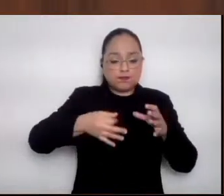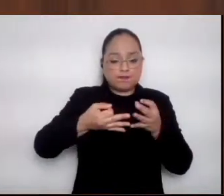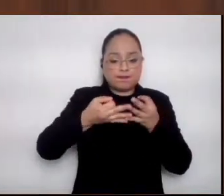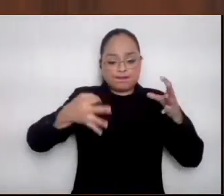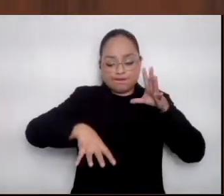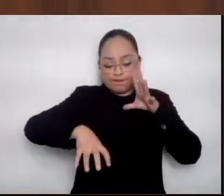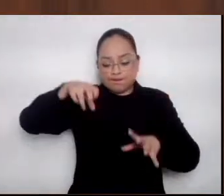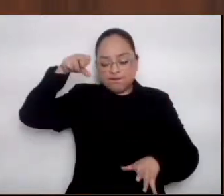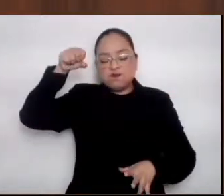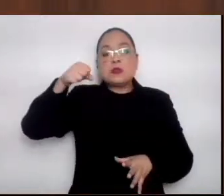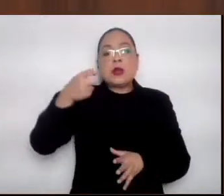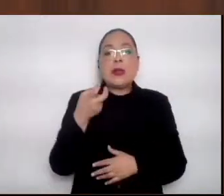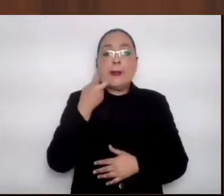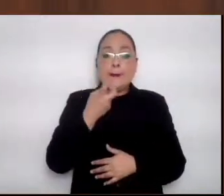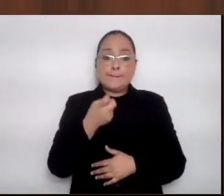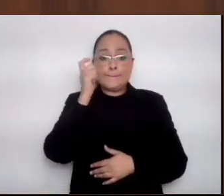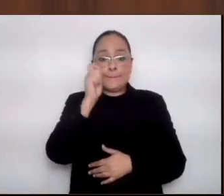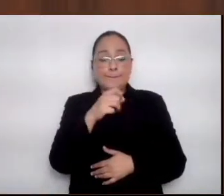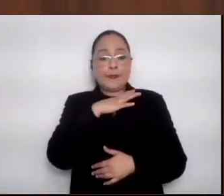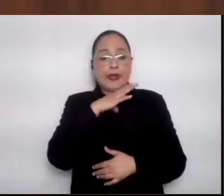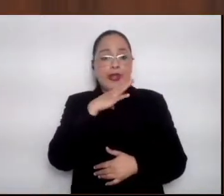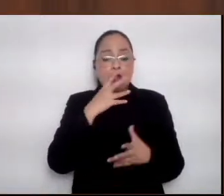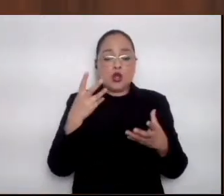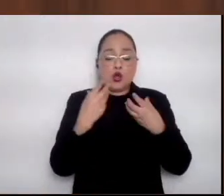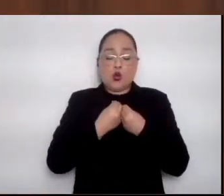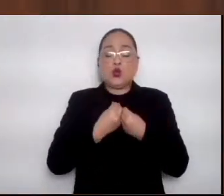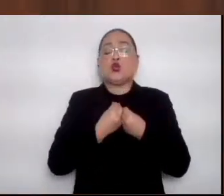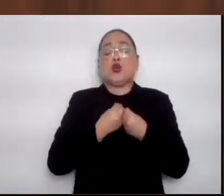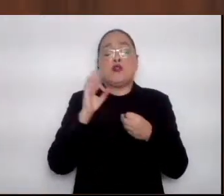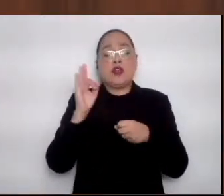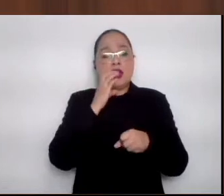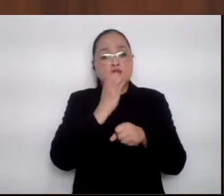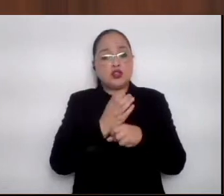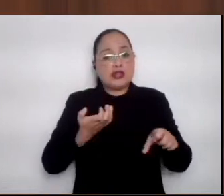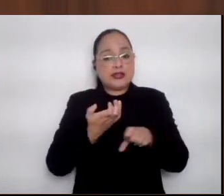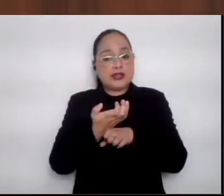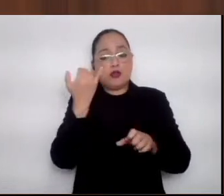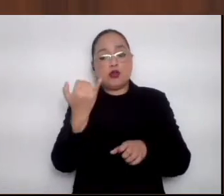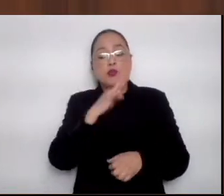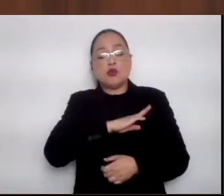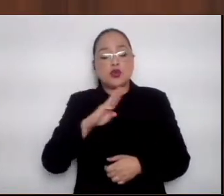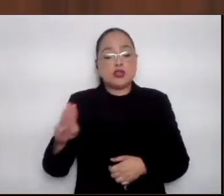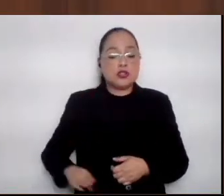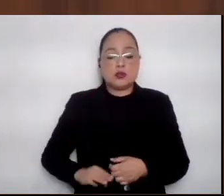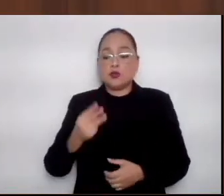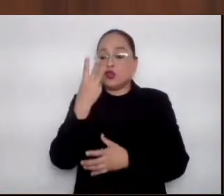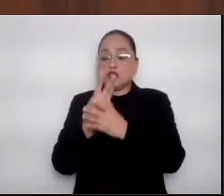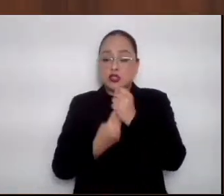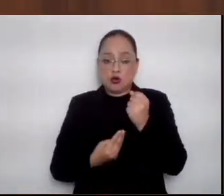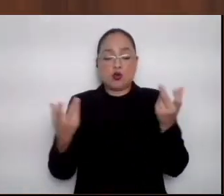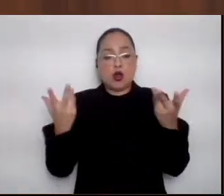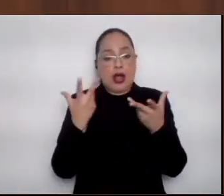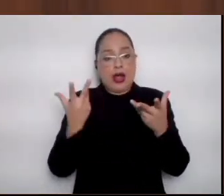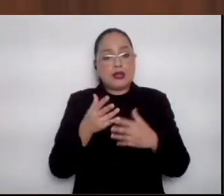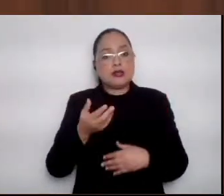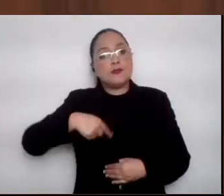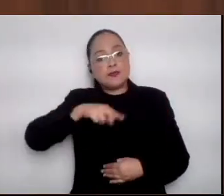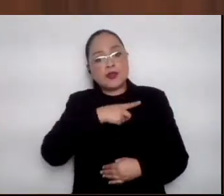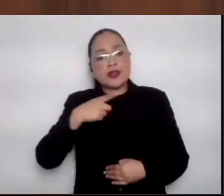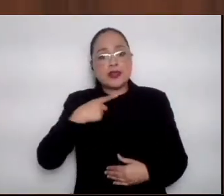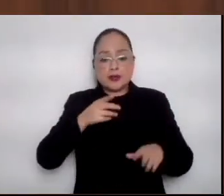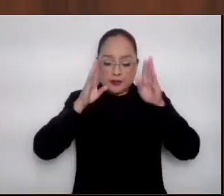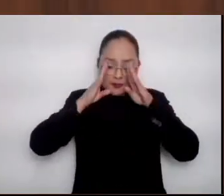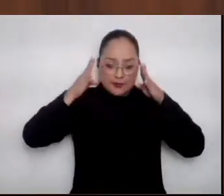bipartitas entre la federación y el Estado. Por supuesto que tenemos que trabajar en soluciones de largo plazo,